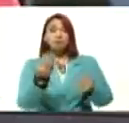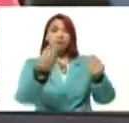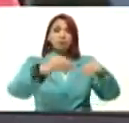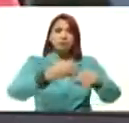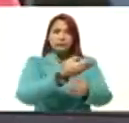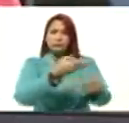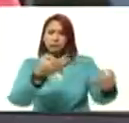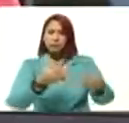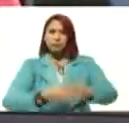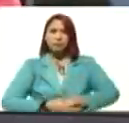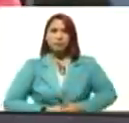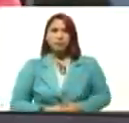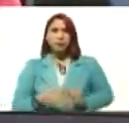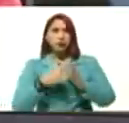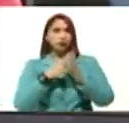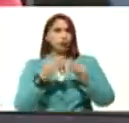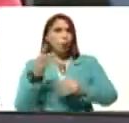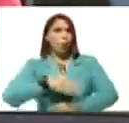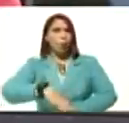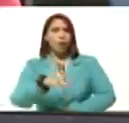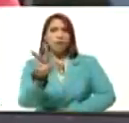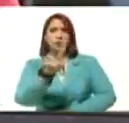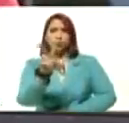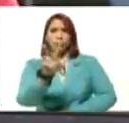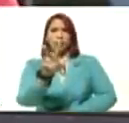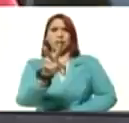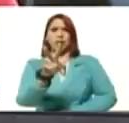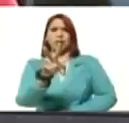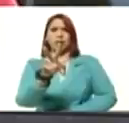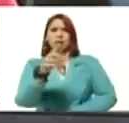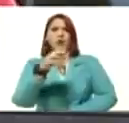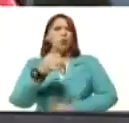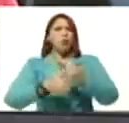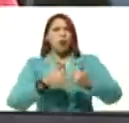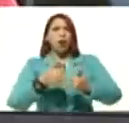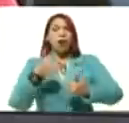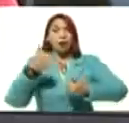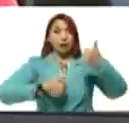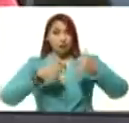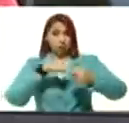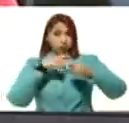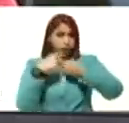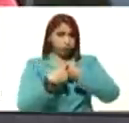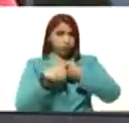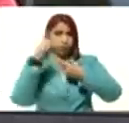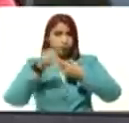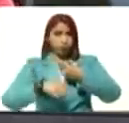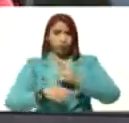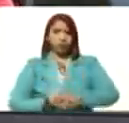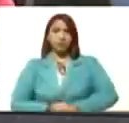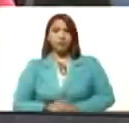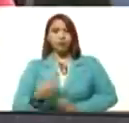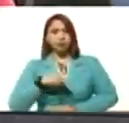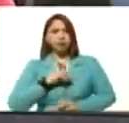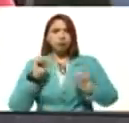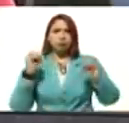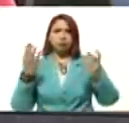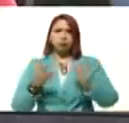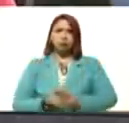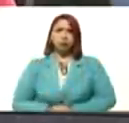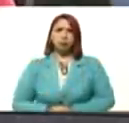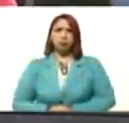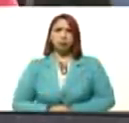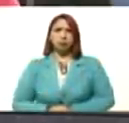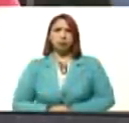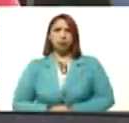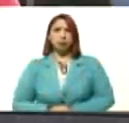perfecta en toda Venezuela entre los candidatos del gran polo patriótico. Hemos logrado una...